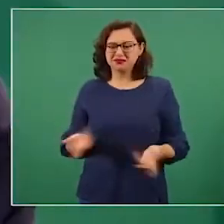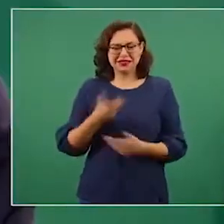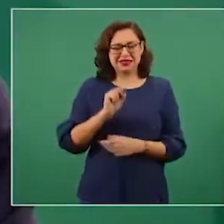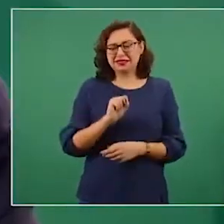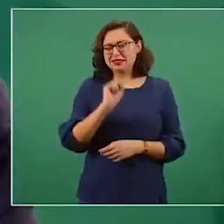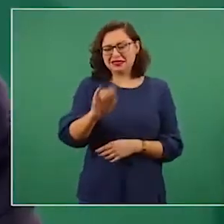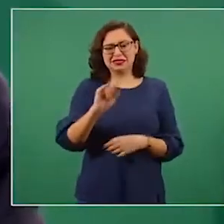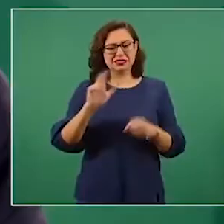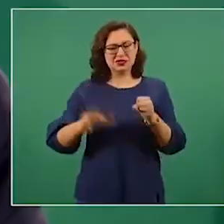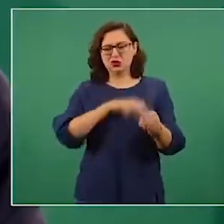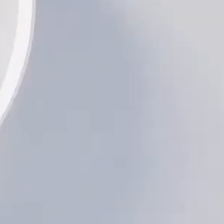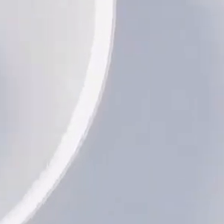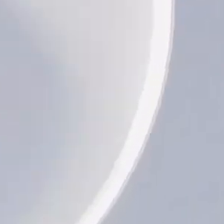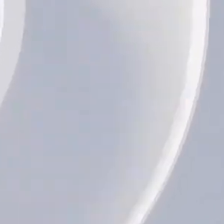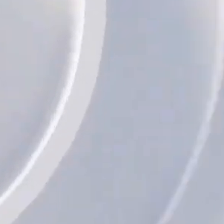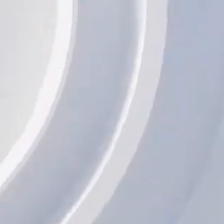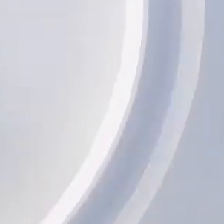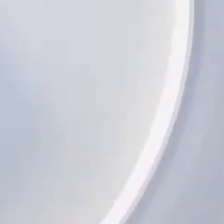federal no protege a nadie.